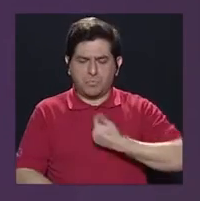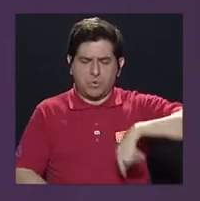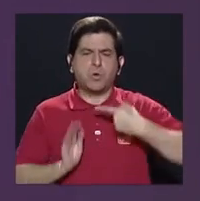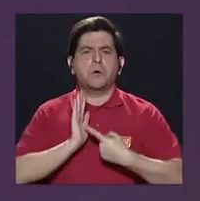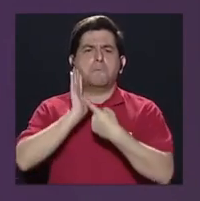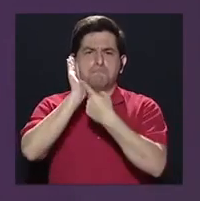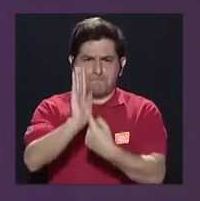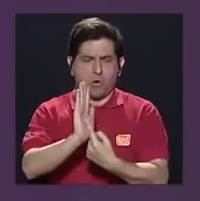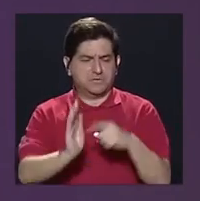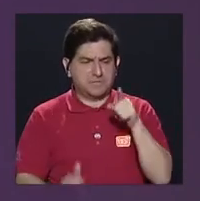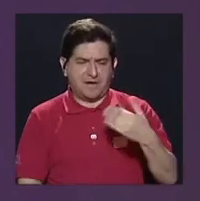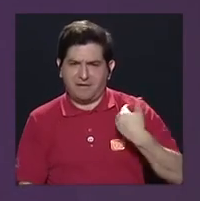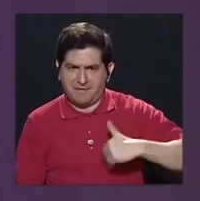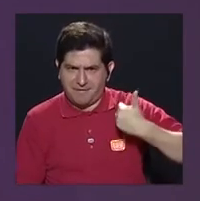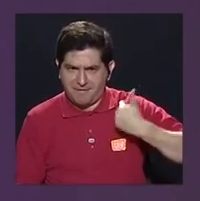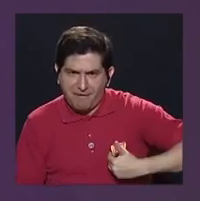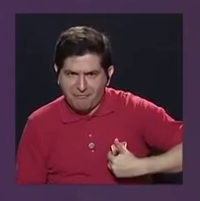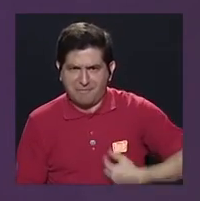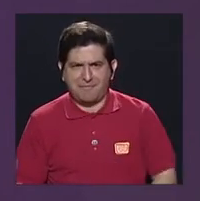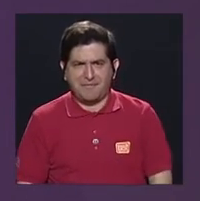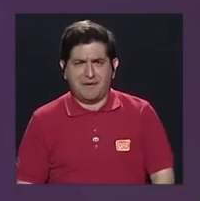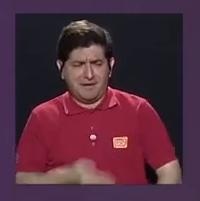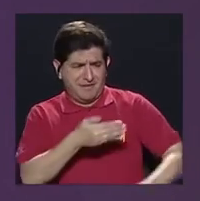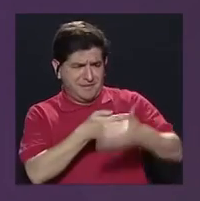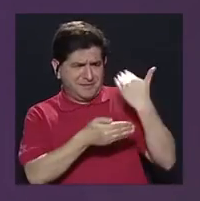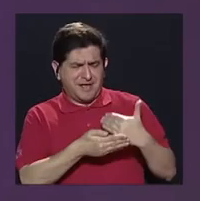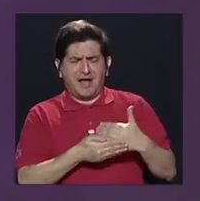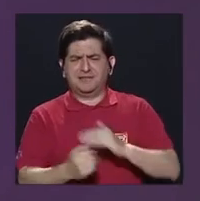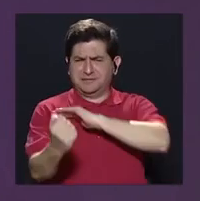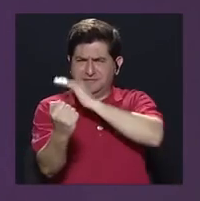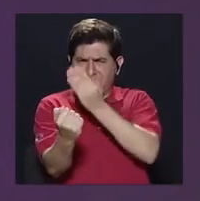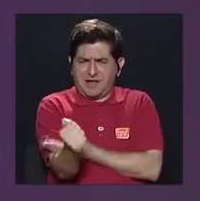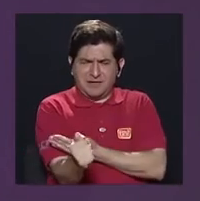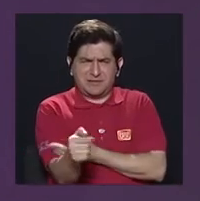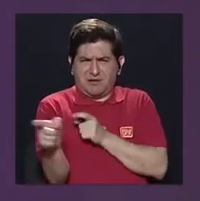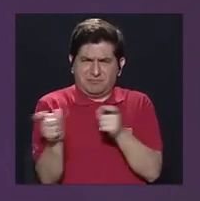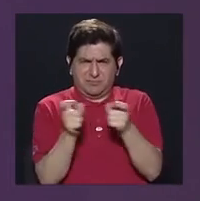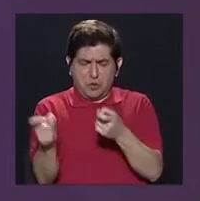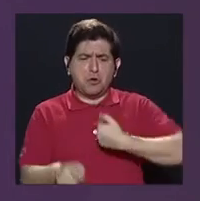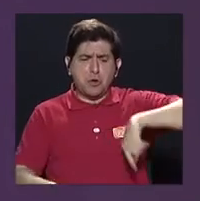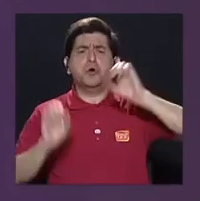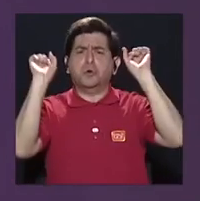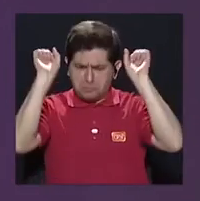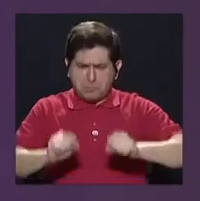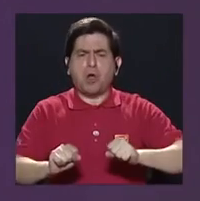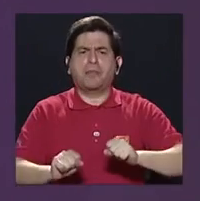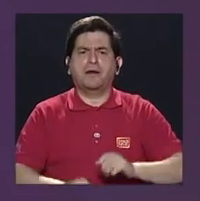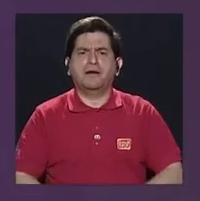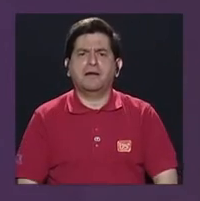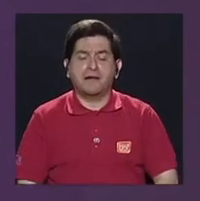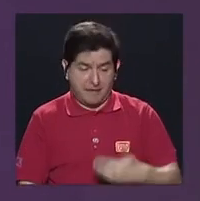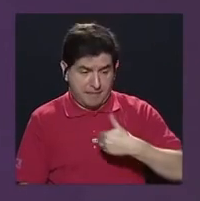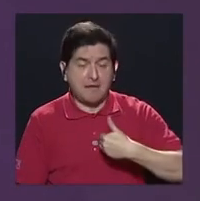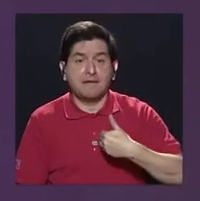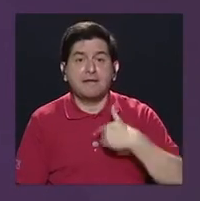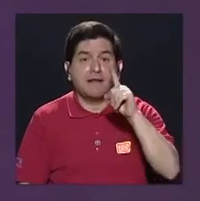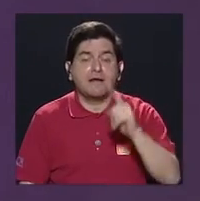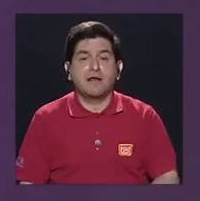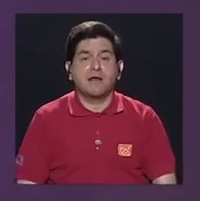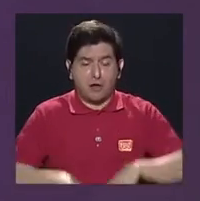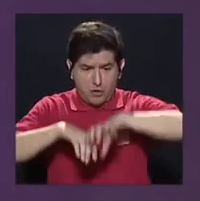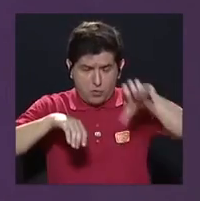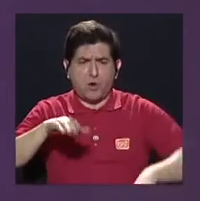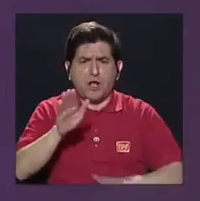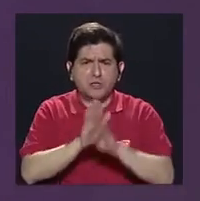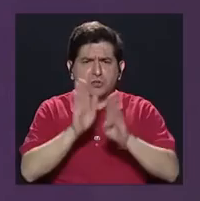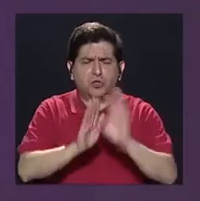demostrar a esos varones que han venido ejerciendo puestos de poder, que somos capaces de poder tener un cantón con mayor